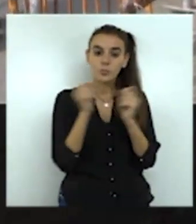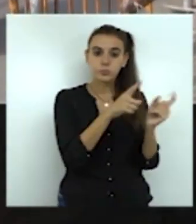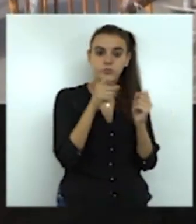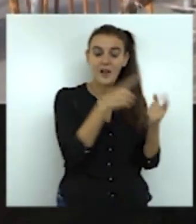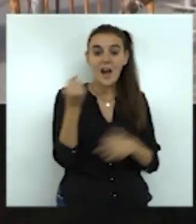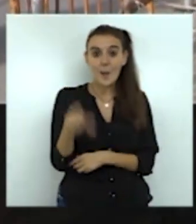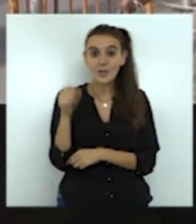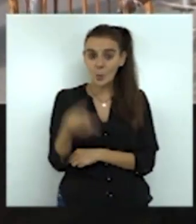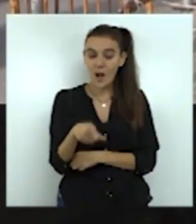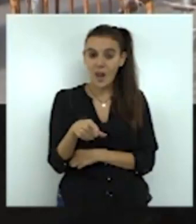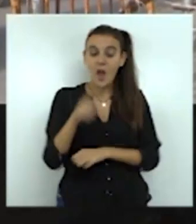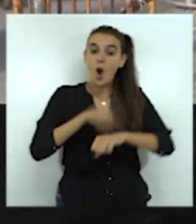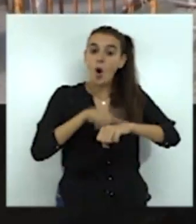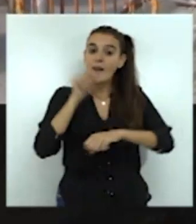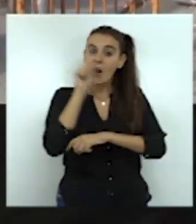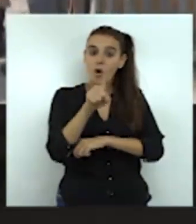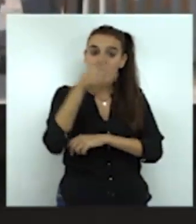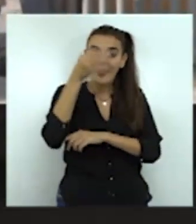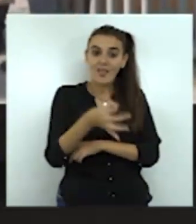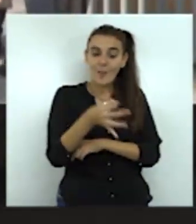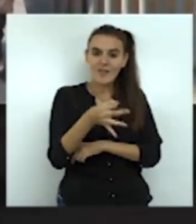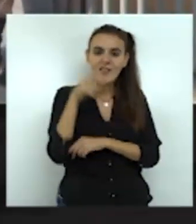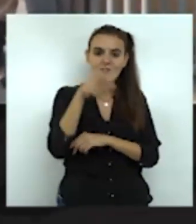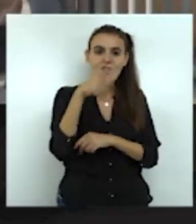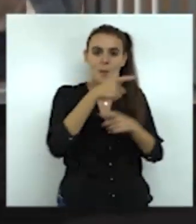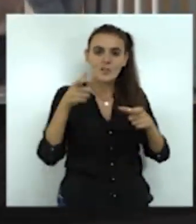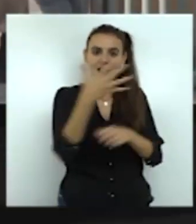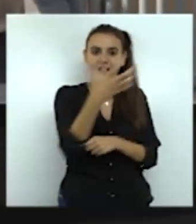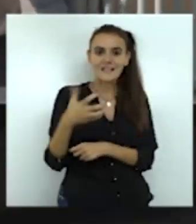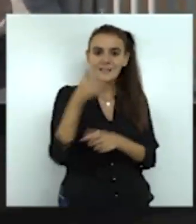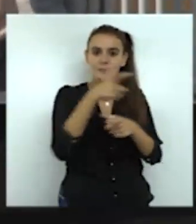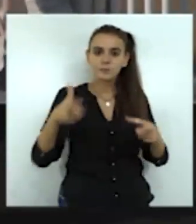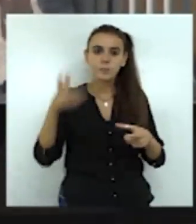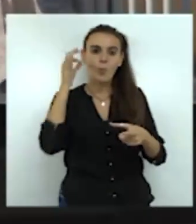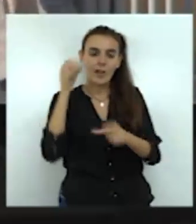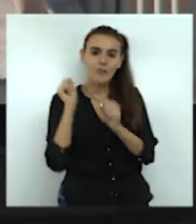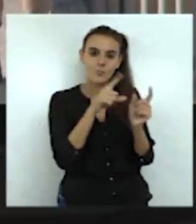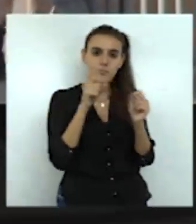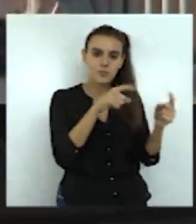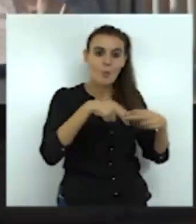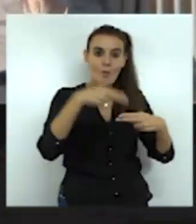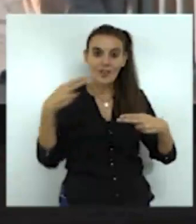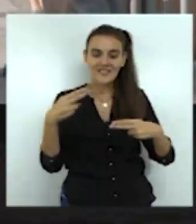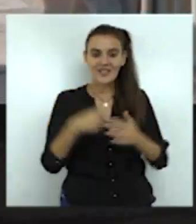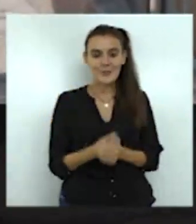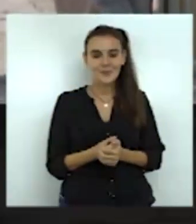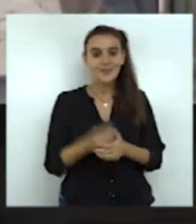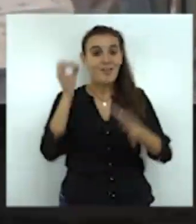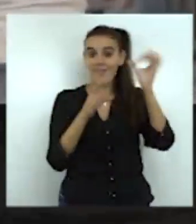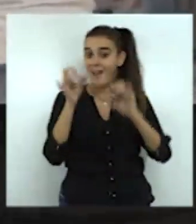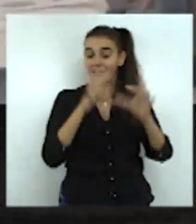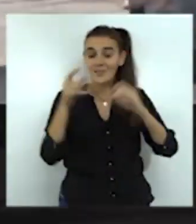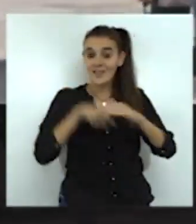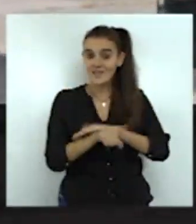Hasta las 11 de la mañana se estima que habían pasado unas 500 mujeres por el paso fronterizo. La actividad se está desarrollando con